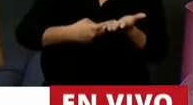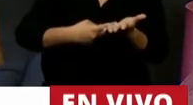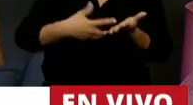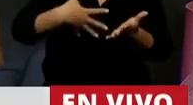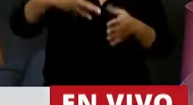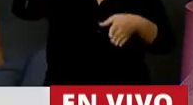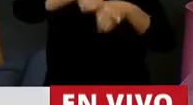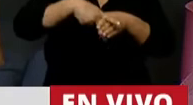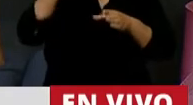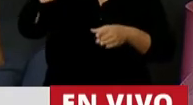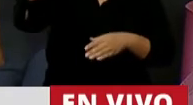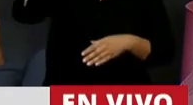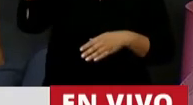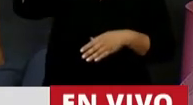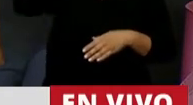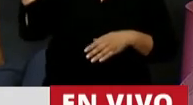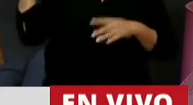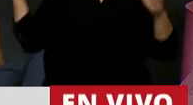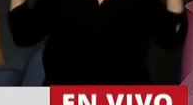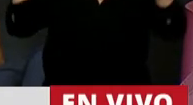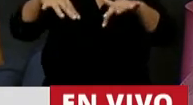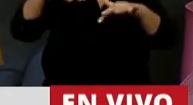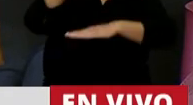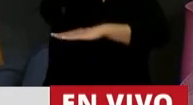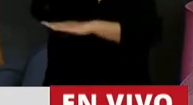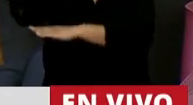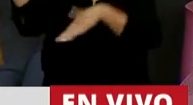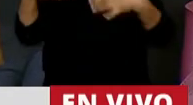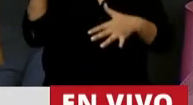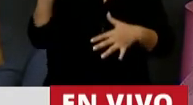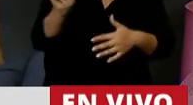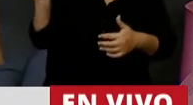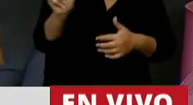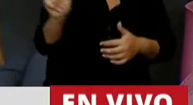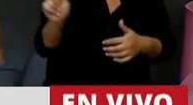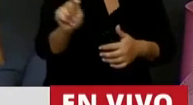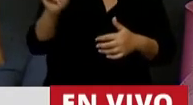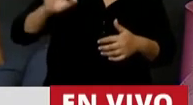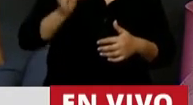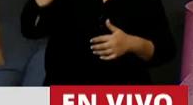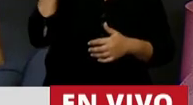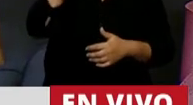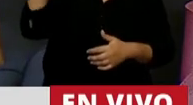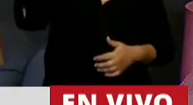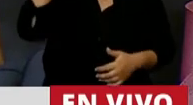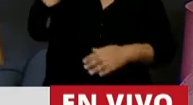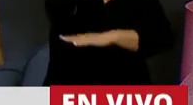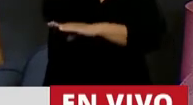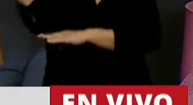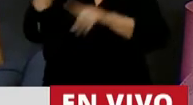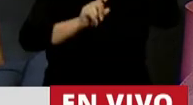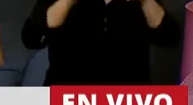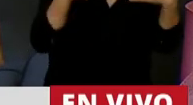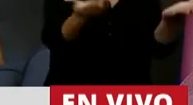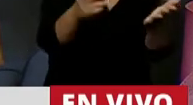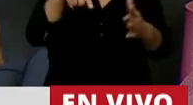como acá se dijo, recibimos a cientos de expositores durante meses debatiendo, expositores a favor y en